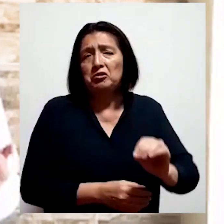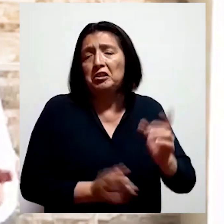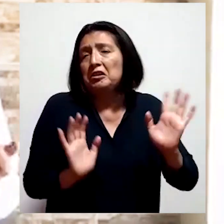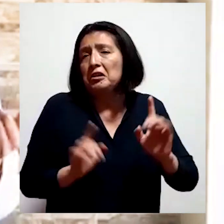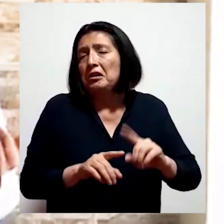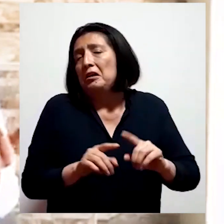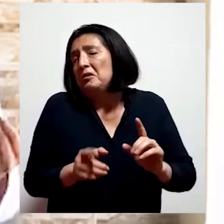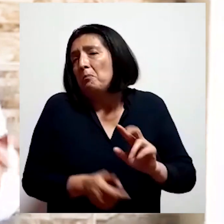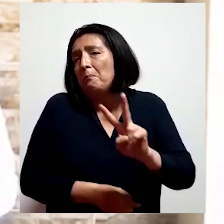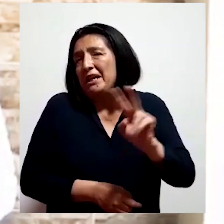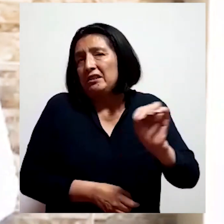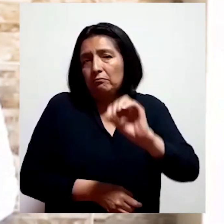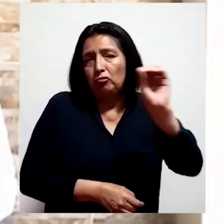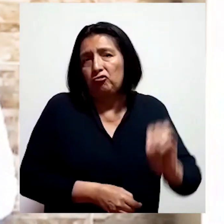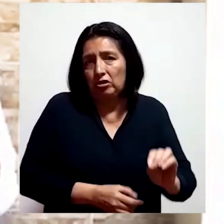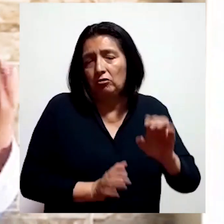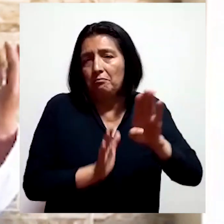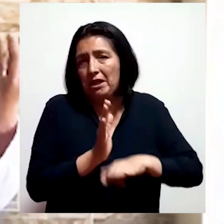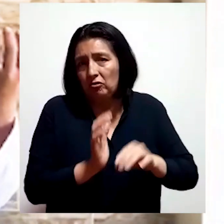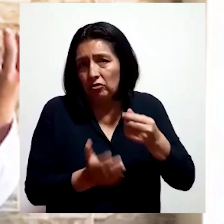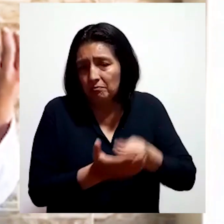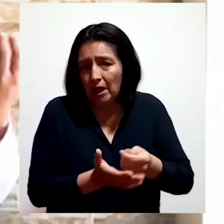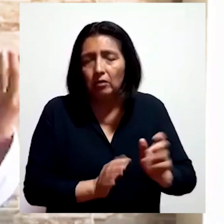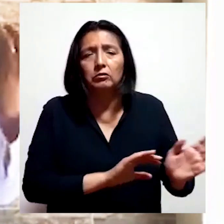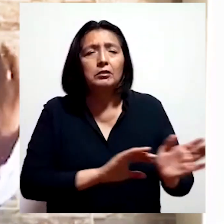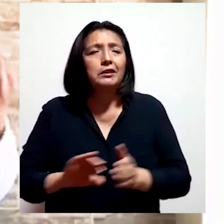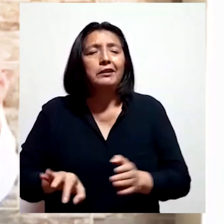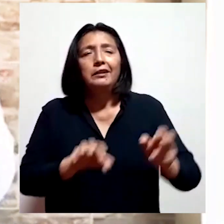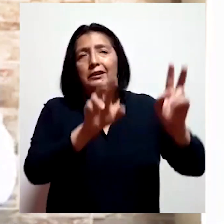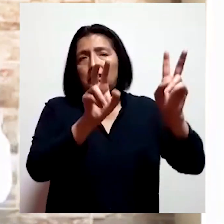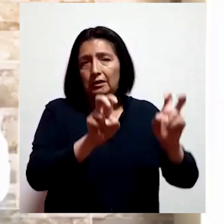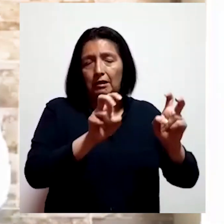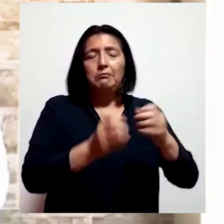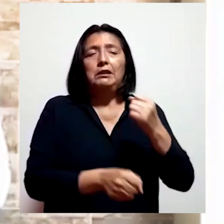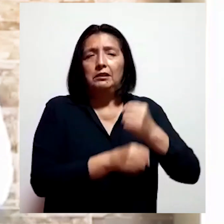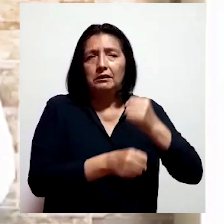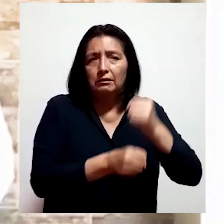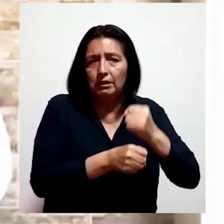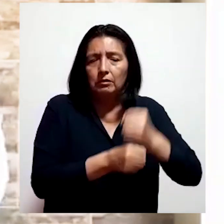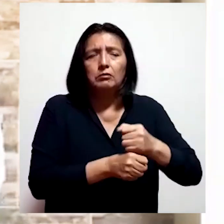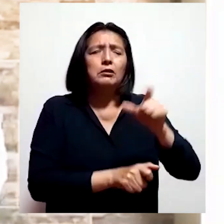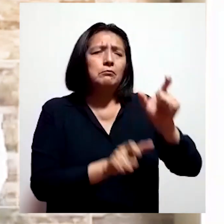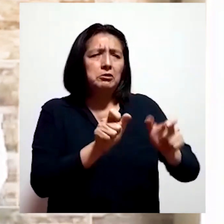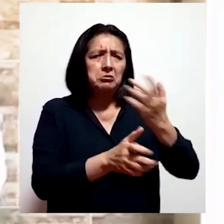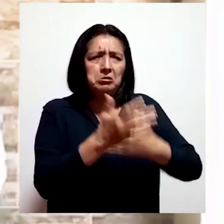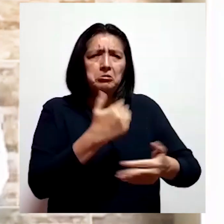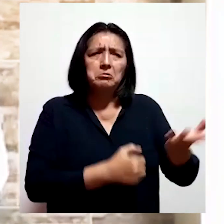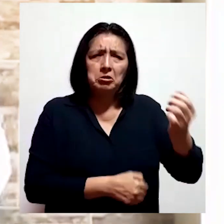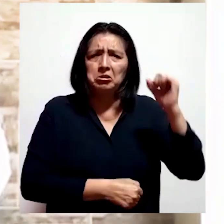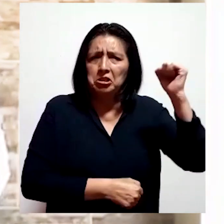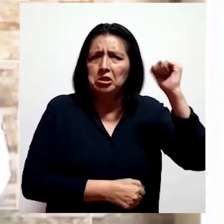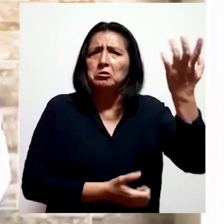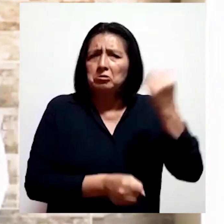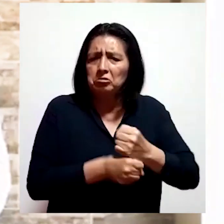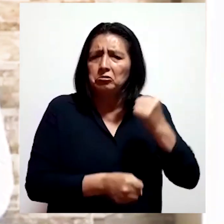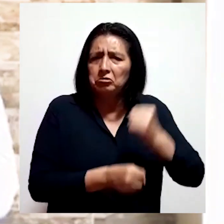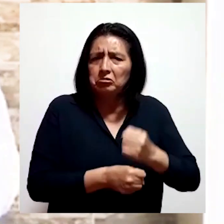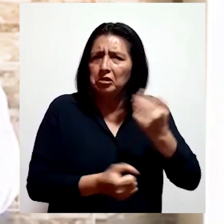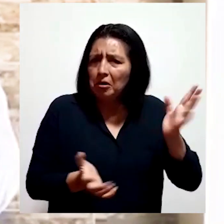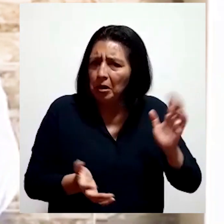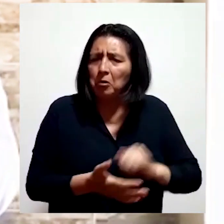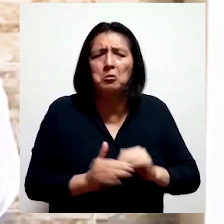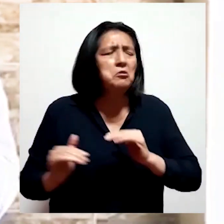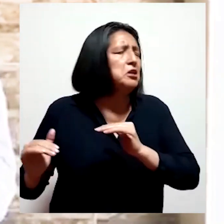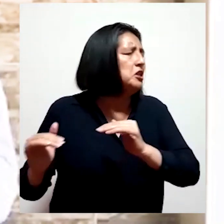este porcentaje de descuento será del 20%. En aspectos de trabajo, la persona con discapacidad tiene derecho al trabajo